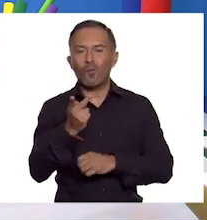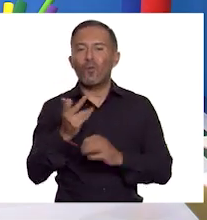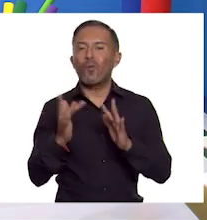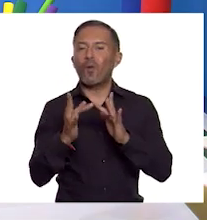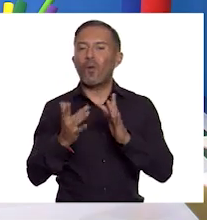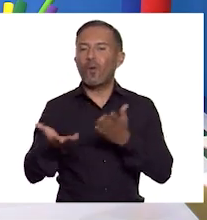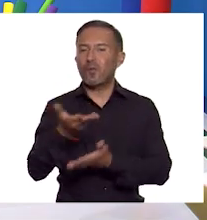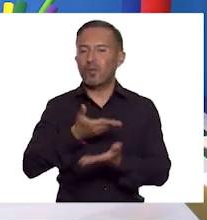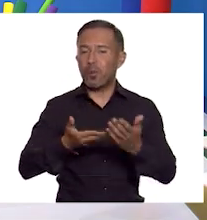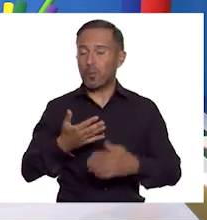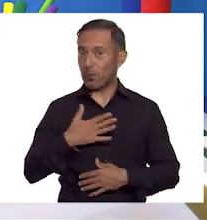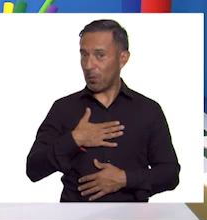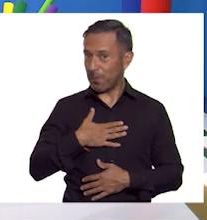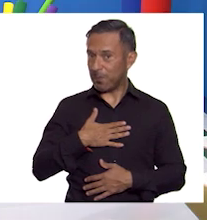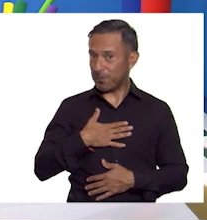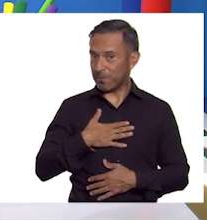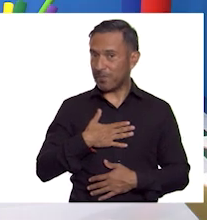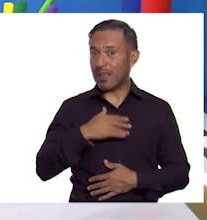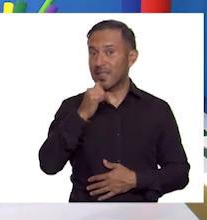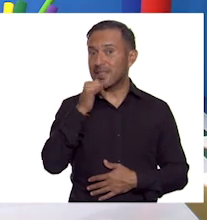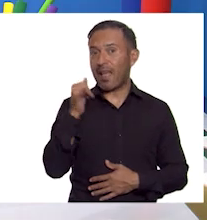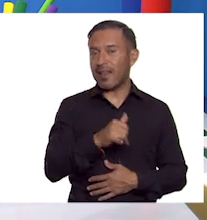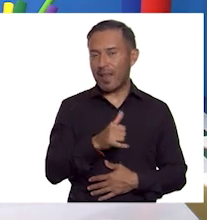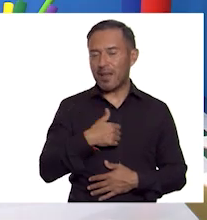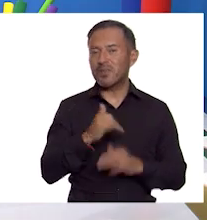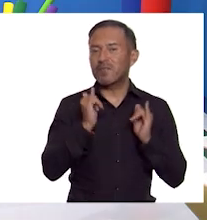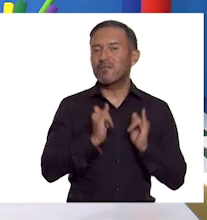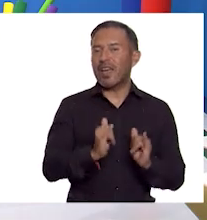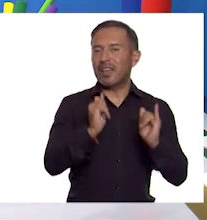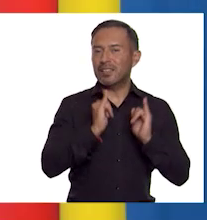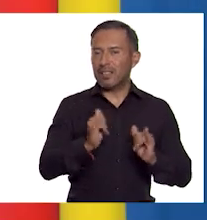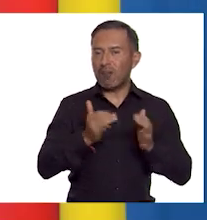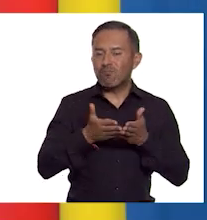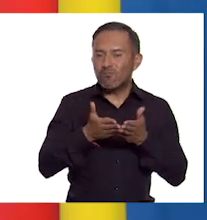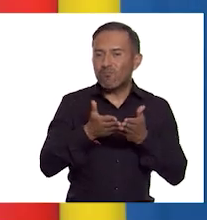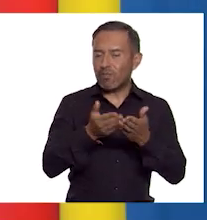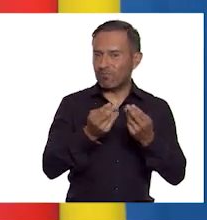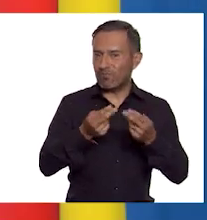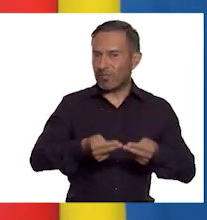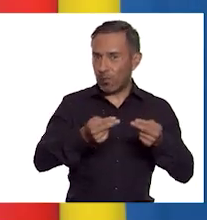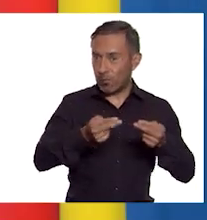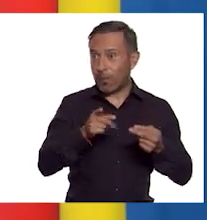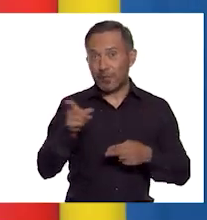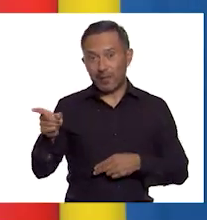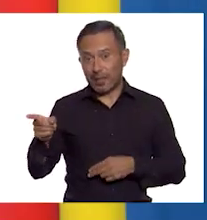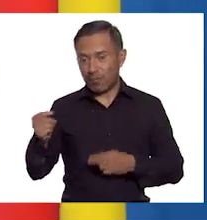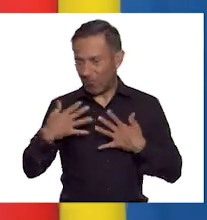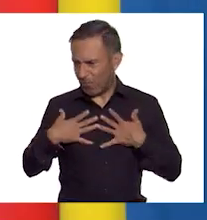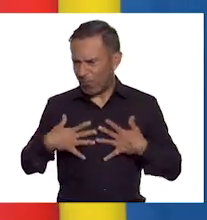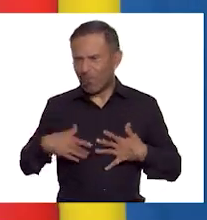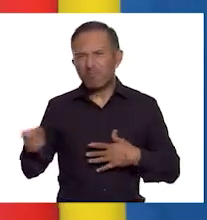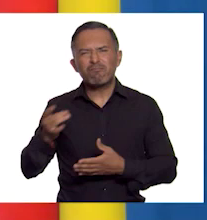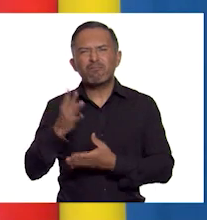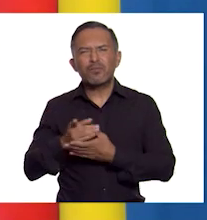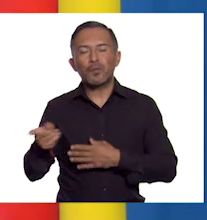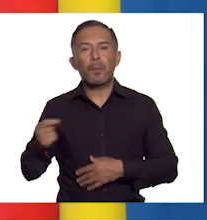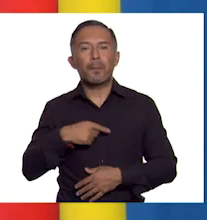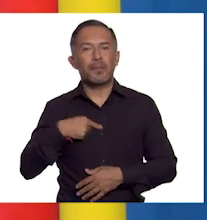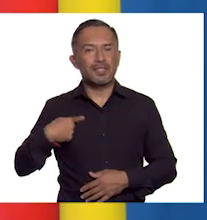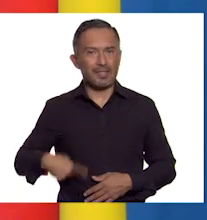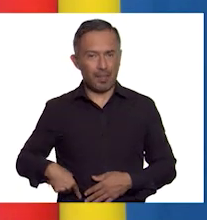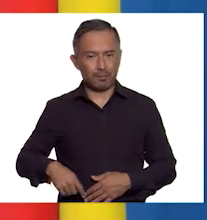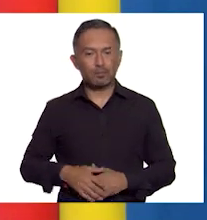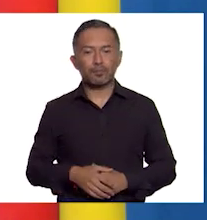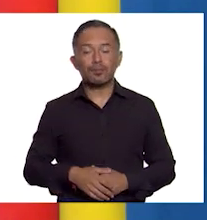mercaderes venecianos y Vero a los habitantes de China. Uno de estos mercaderes fue Marco Polo